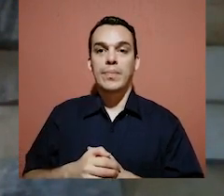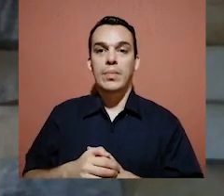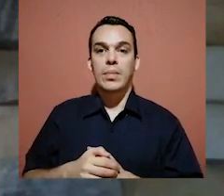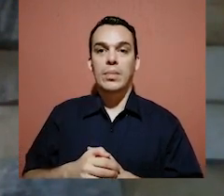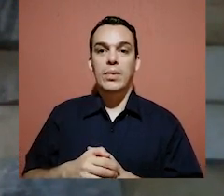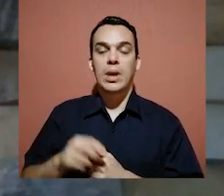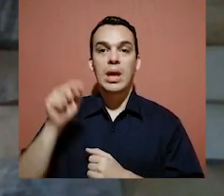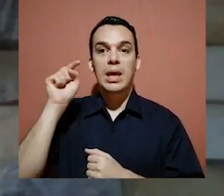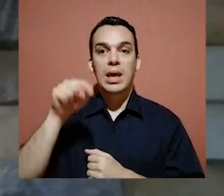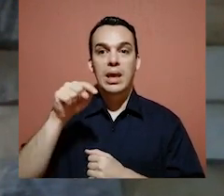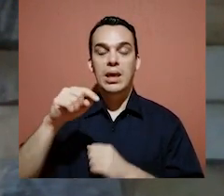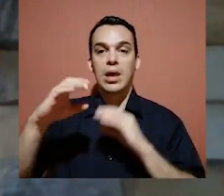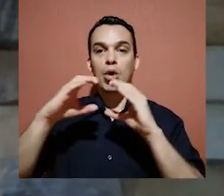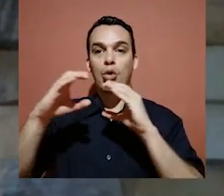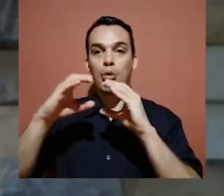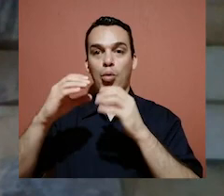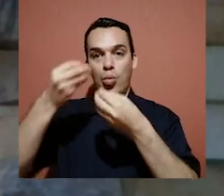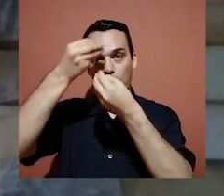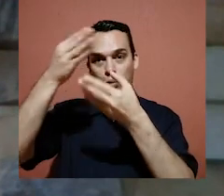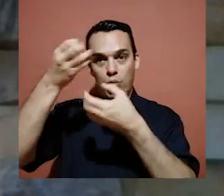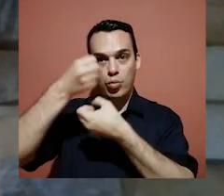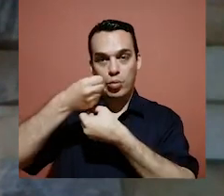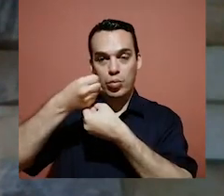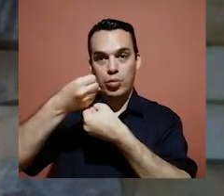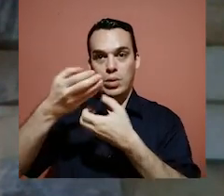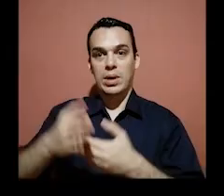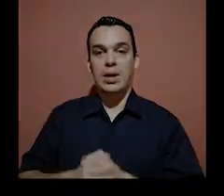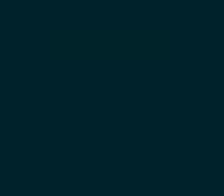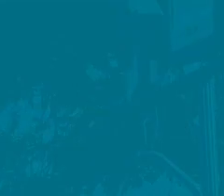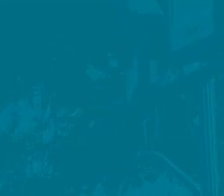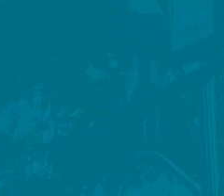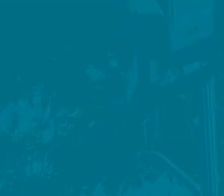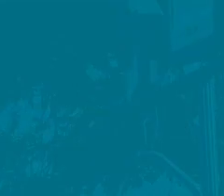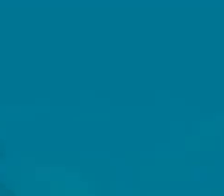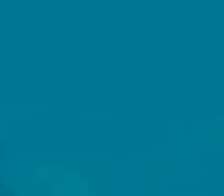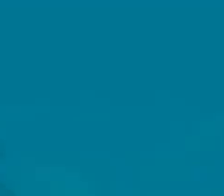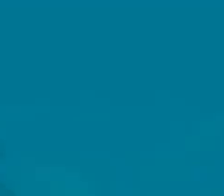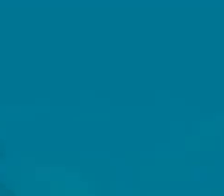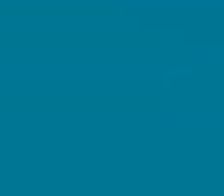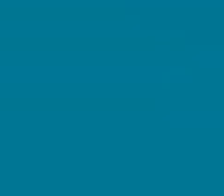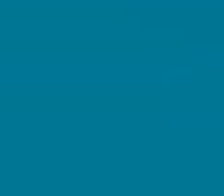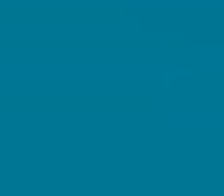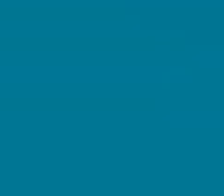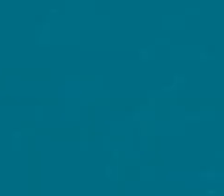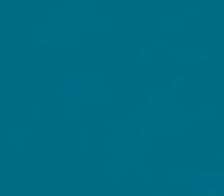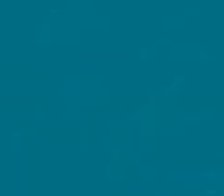vemos en el próximo programa de Comunicados. Comunicados. Comunicados.